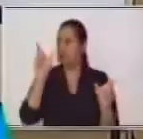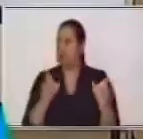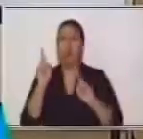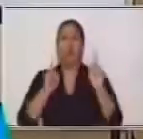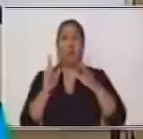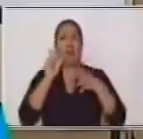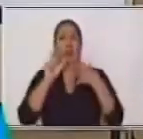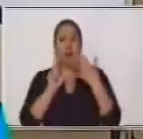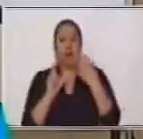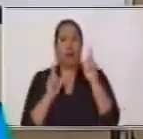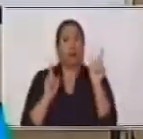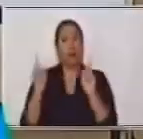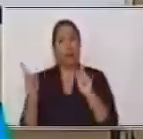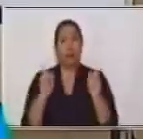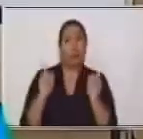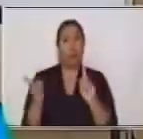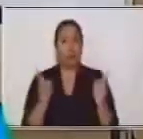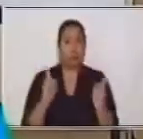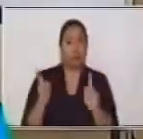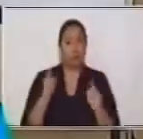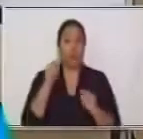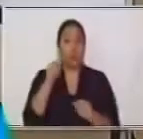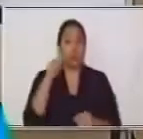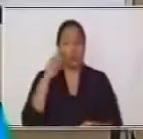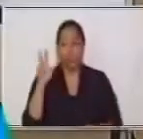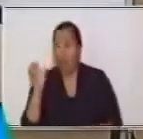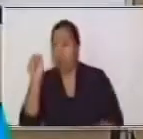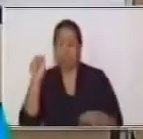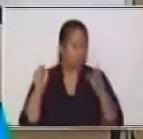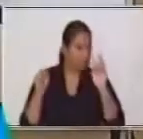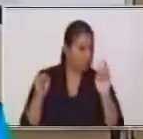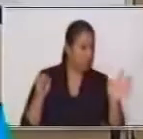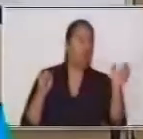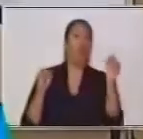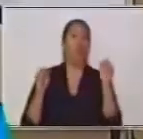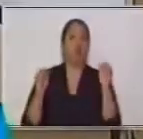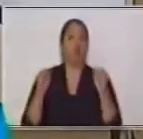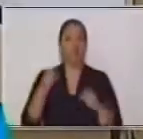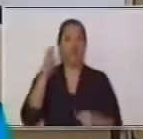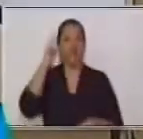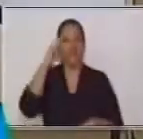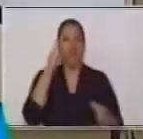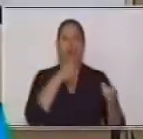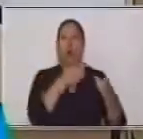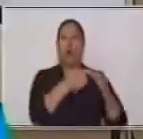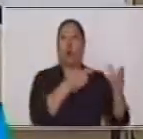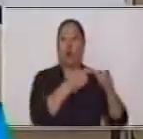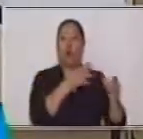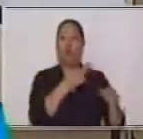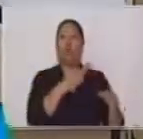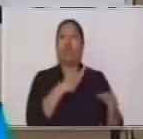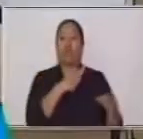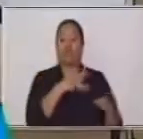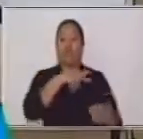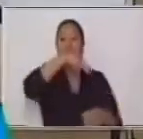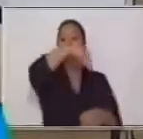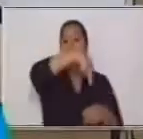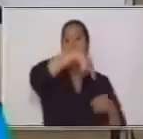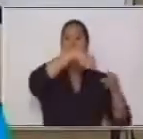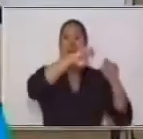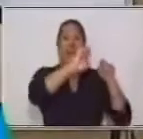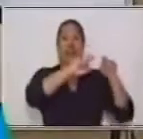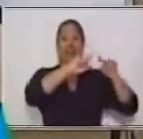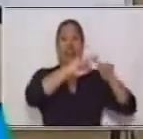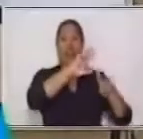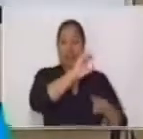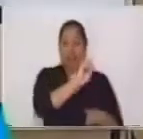al momento de identificarlas. Recordemos que las coordinadas tienen un nexo, que es una conjunción y